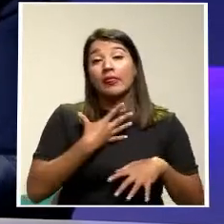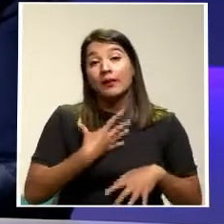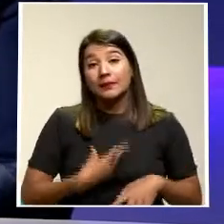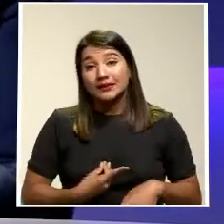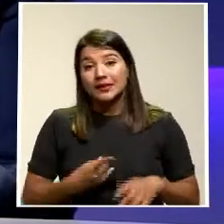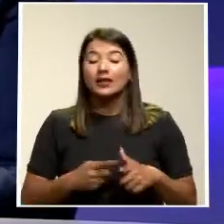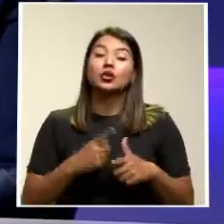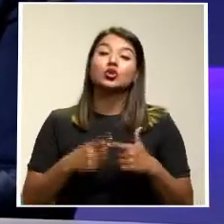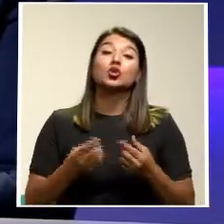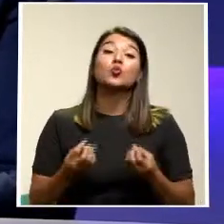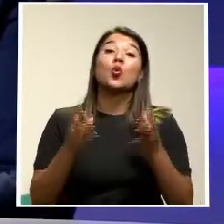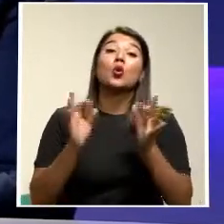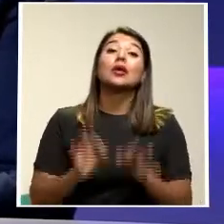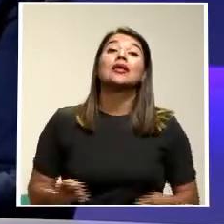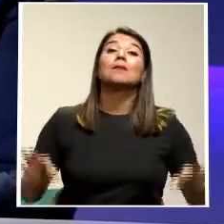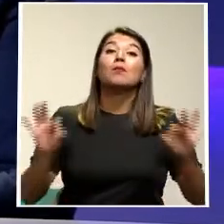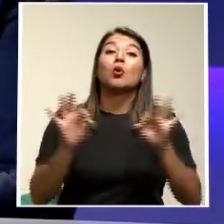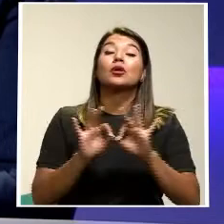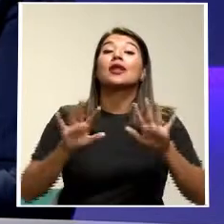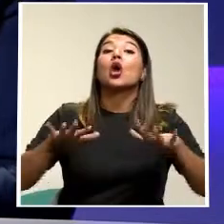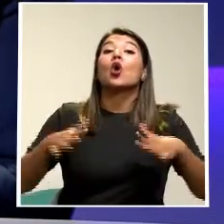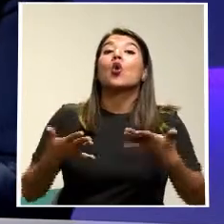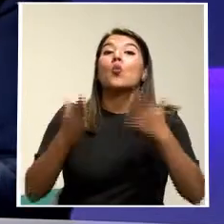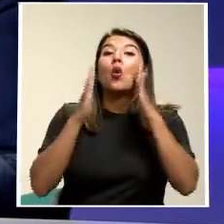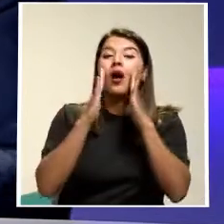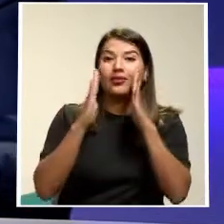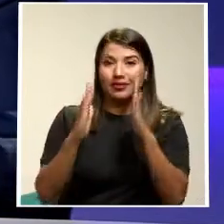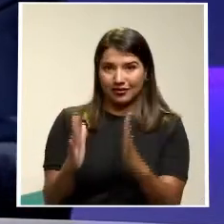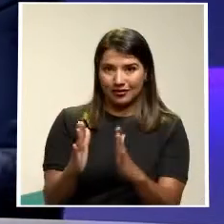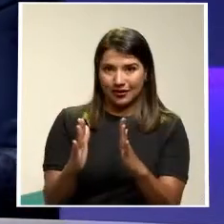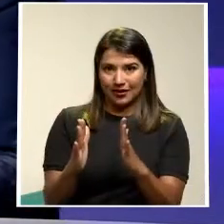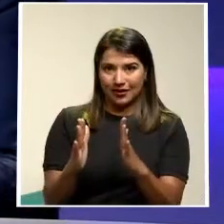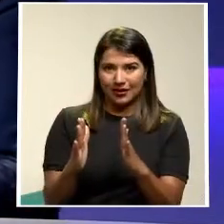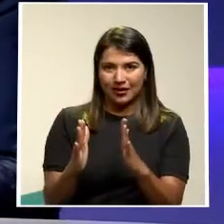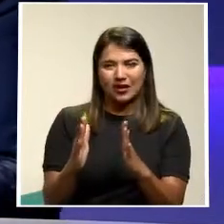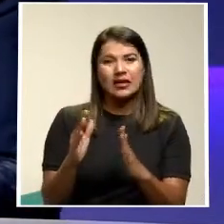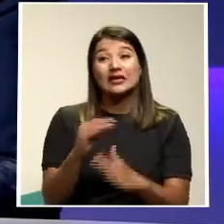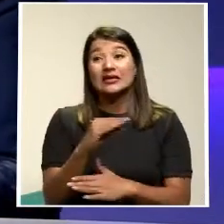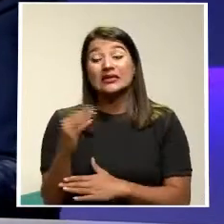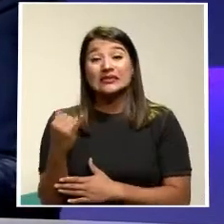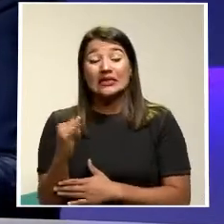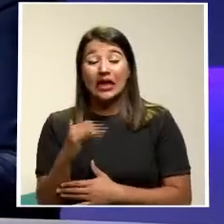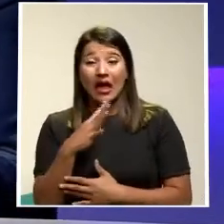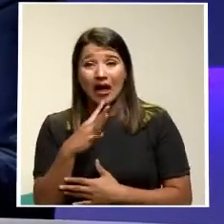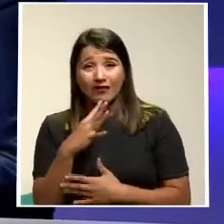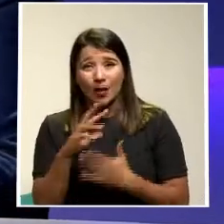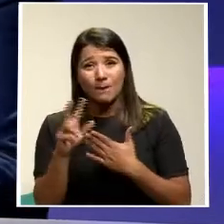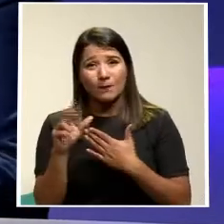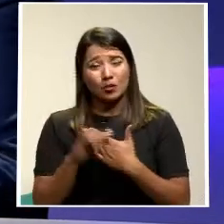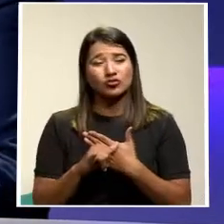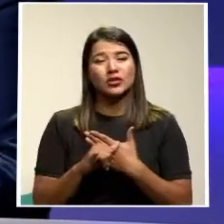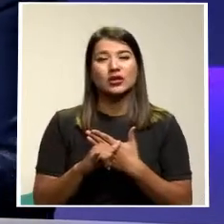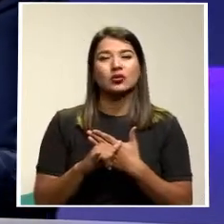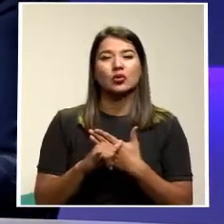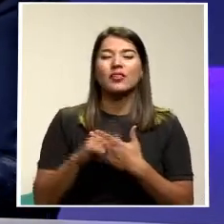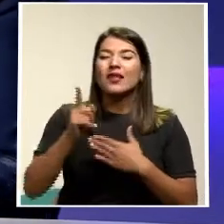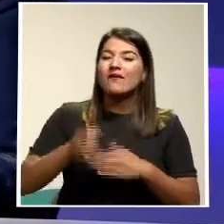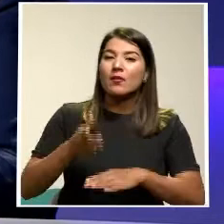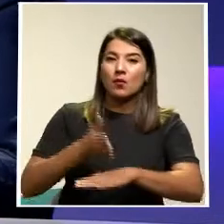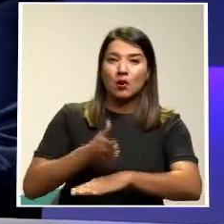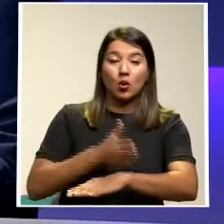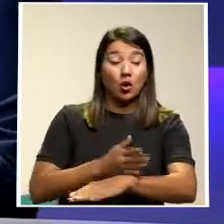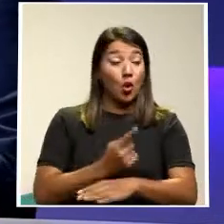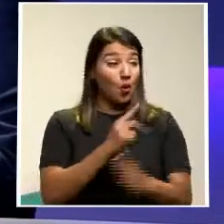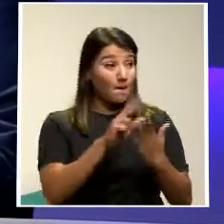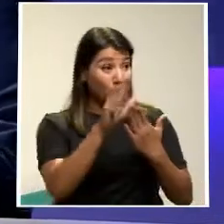es importante Cómo abordarlas Desde este momento Inclusive Que se hablaba De un proyecto De la desconexión Que hay que mejorar Hay una ley Un